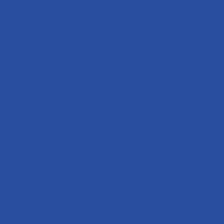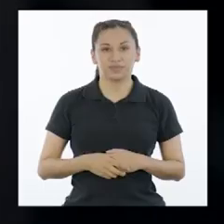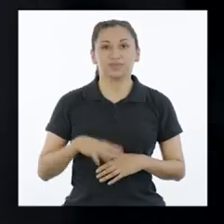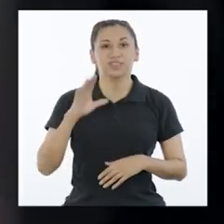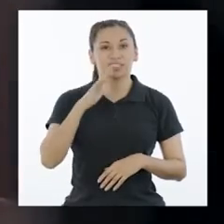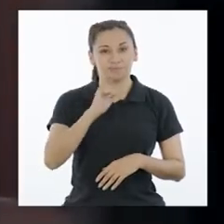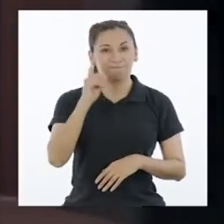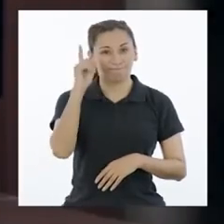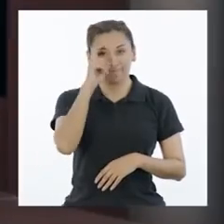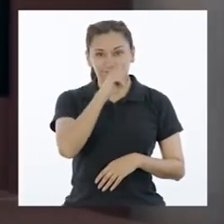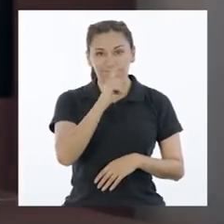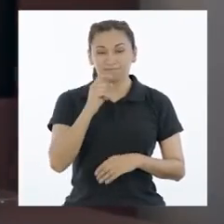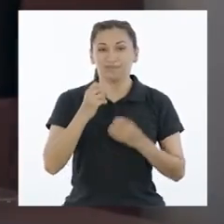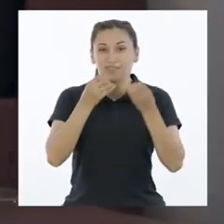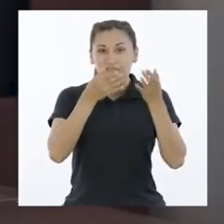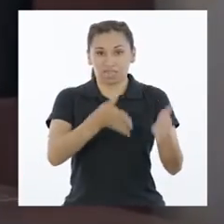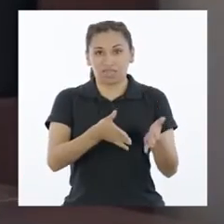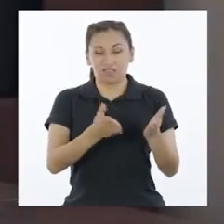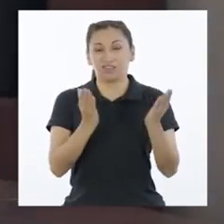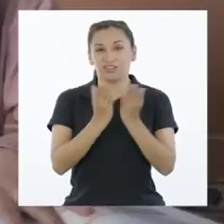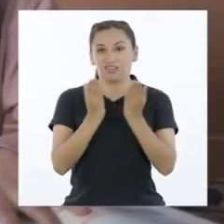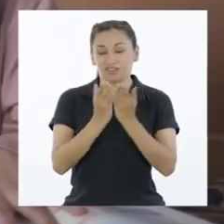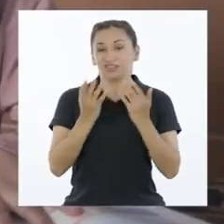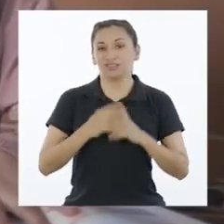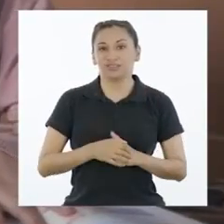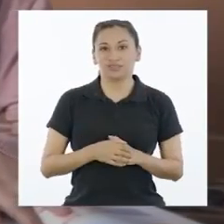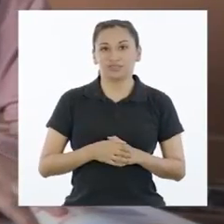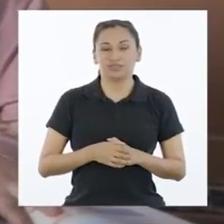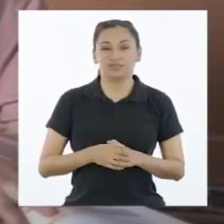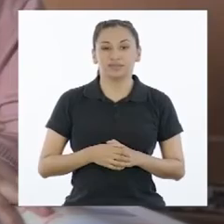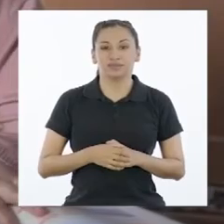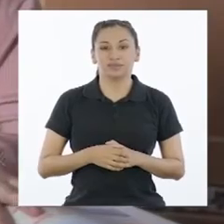Ha sido difícil dejar el cole como lo conocíamos